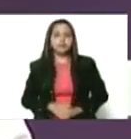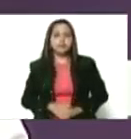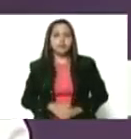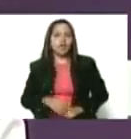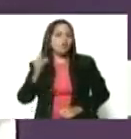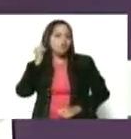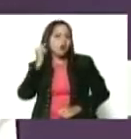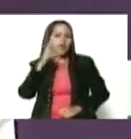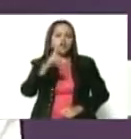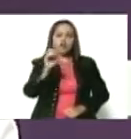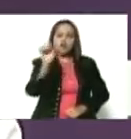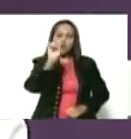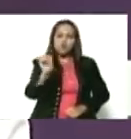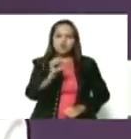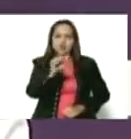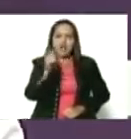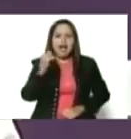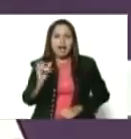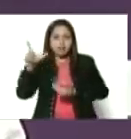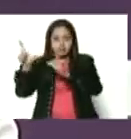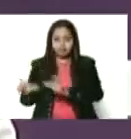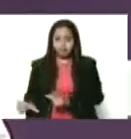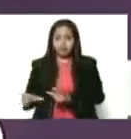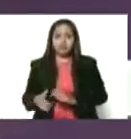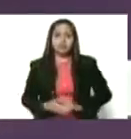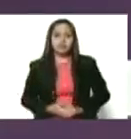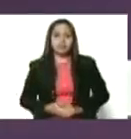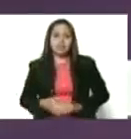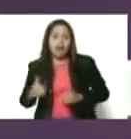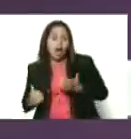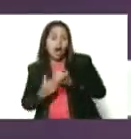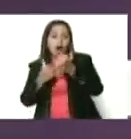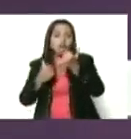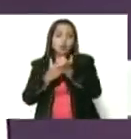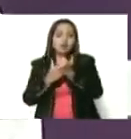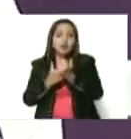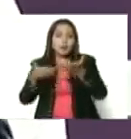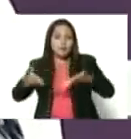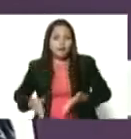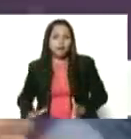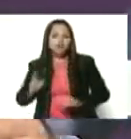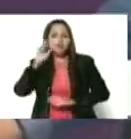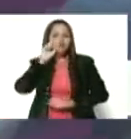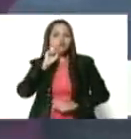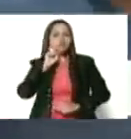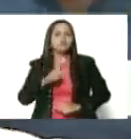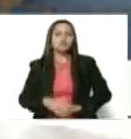representante del parto humanizado, del círculo del parto humanizado. Le vamos a dar a ella el pase.